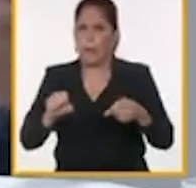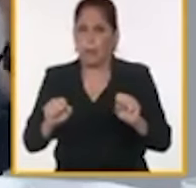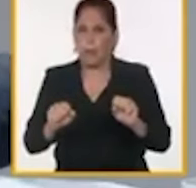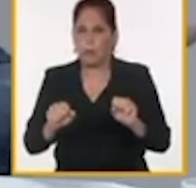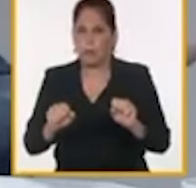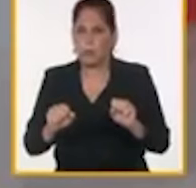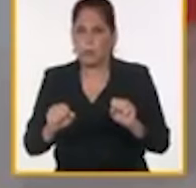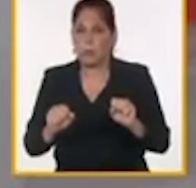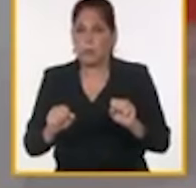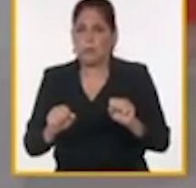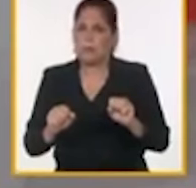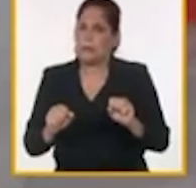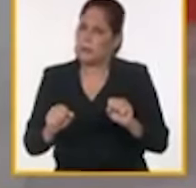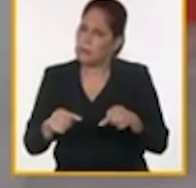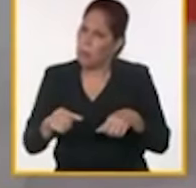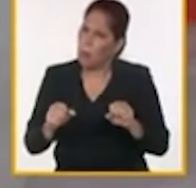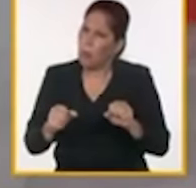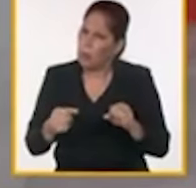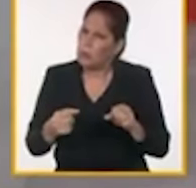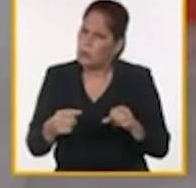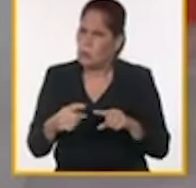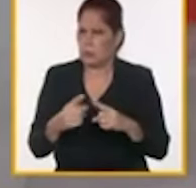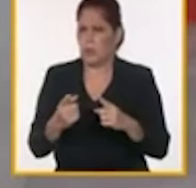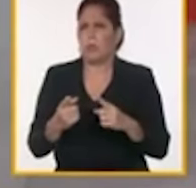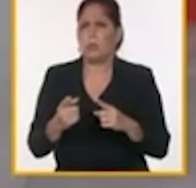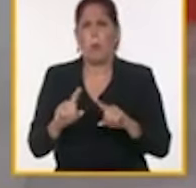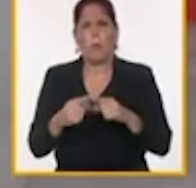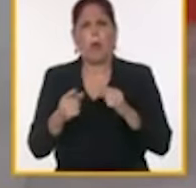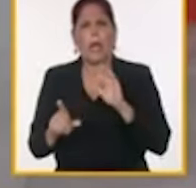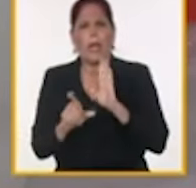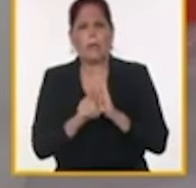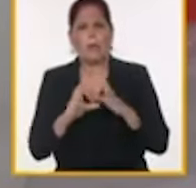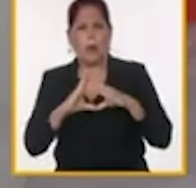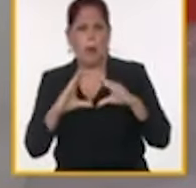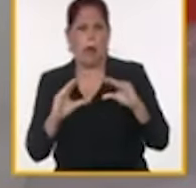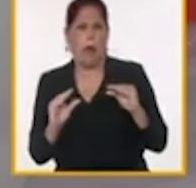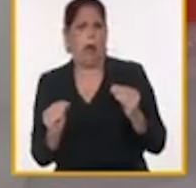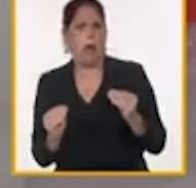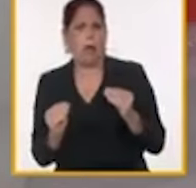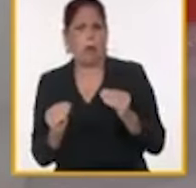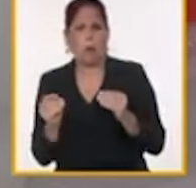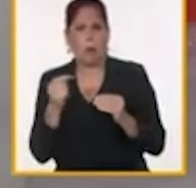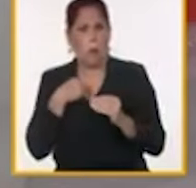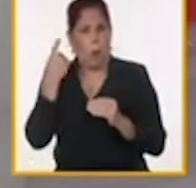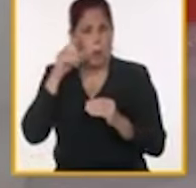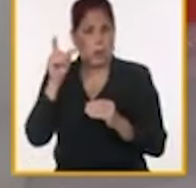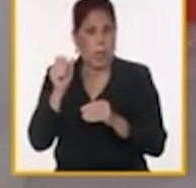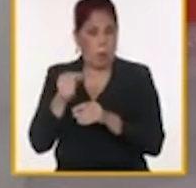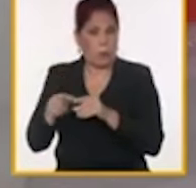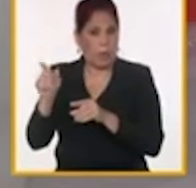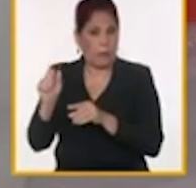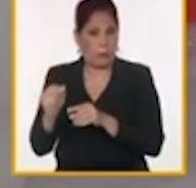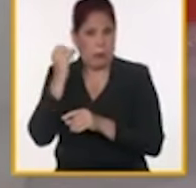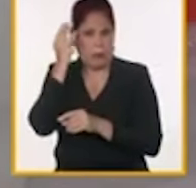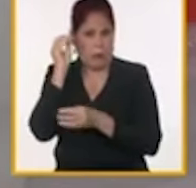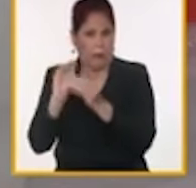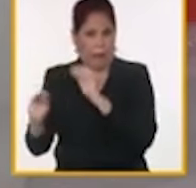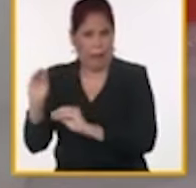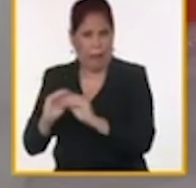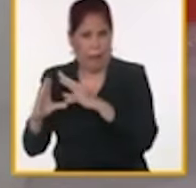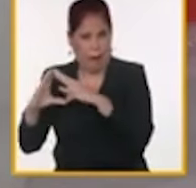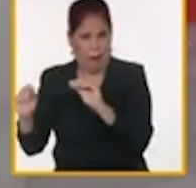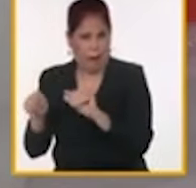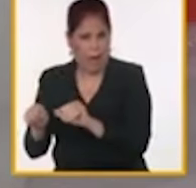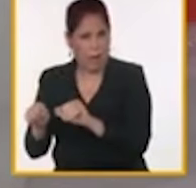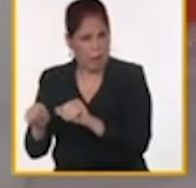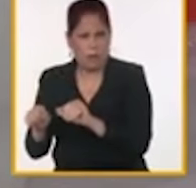Nos dijeron, pero por qué razón permiten legalizar vehículos que están armados por las personas y no permiten de una vez que las personas